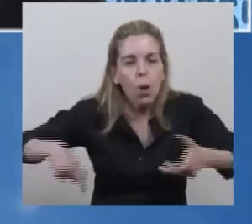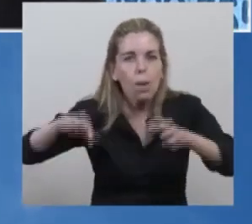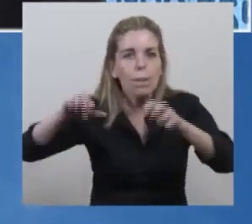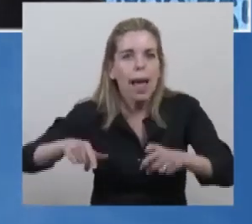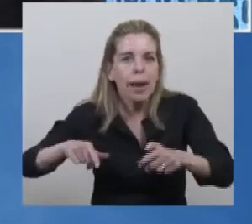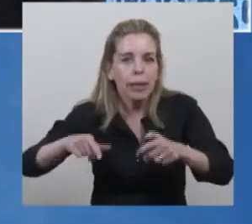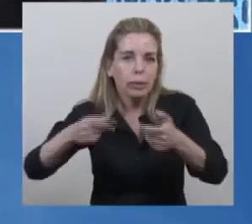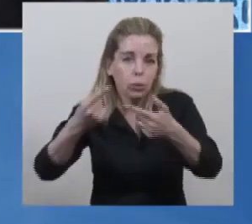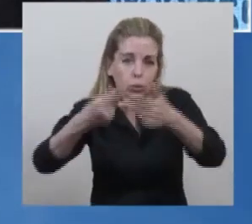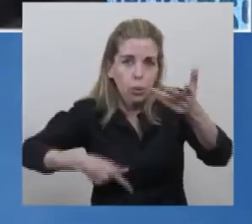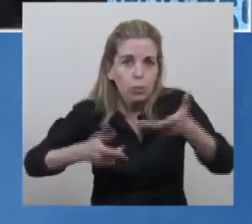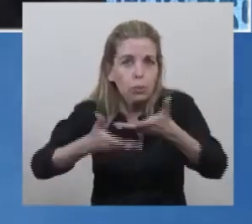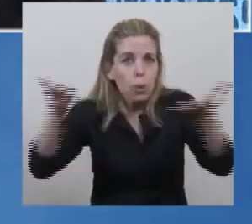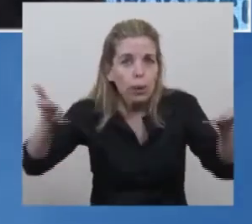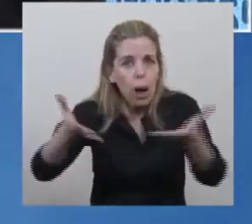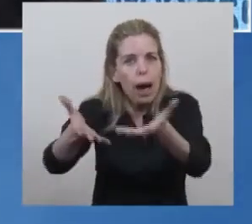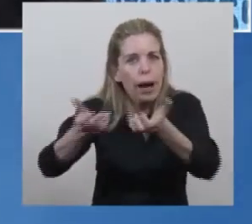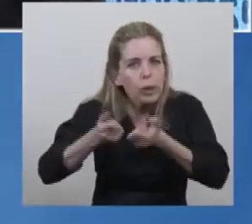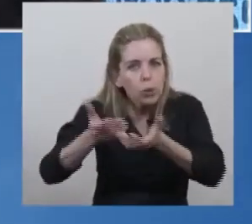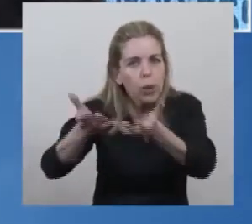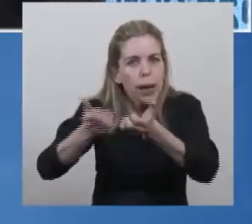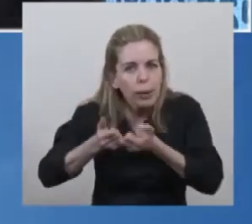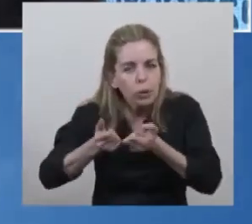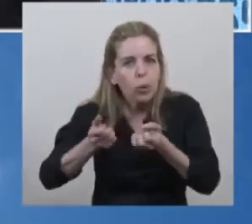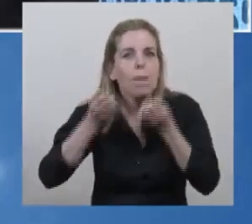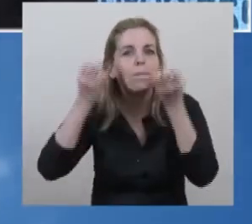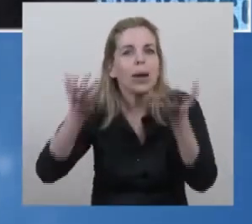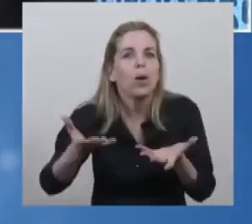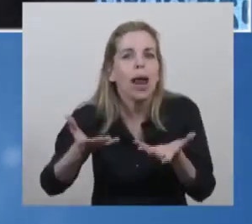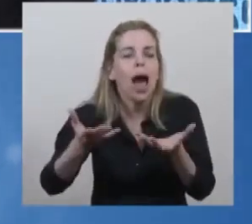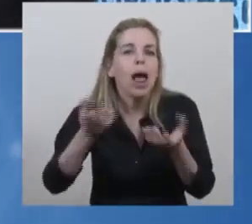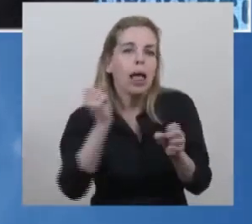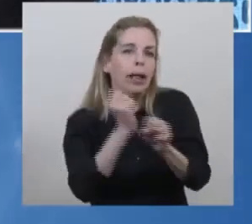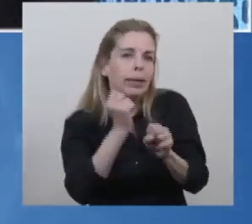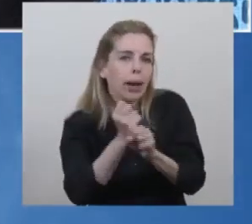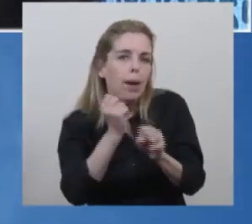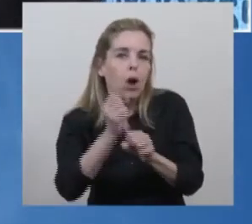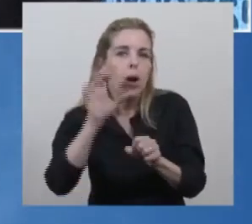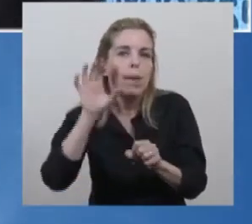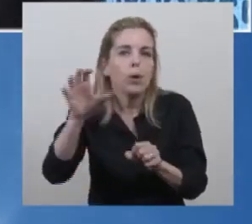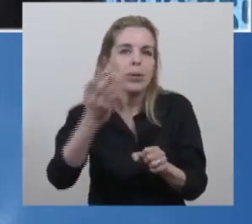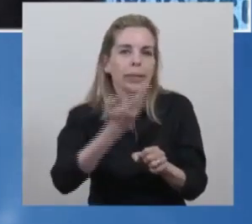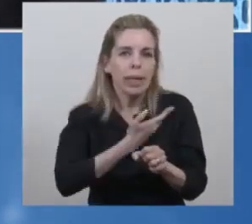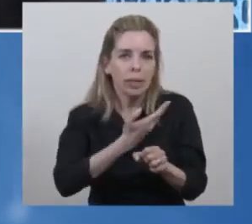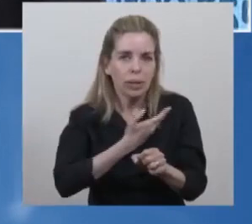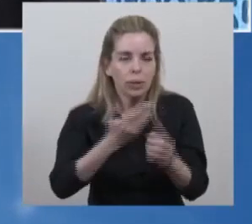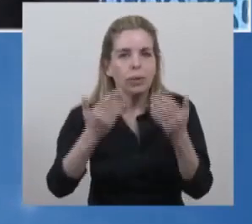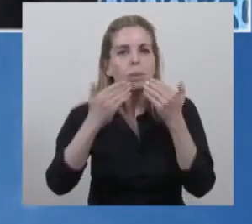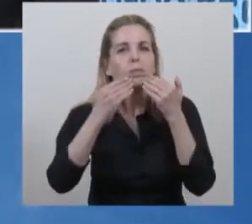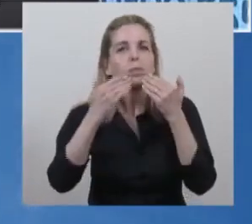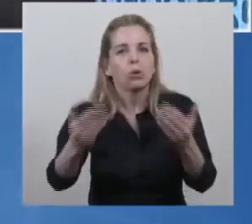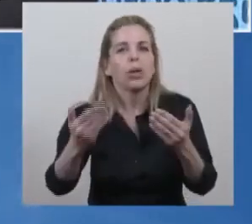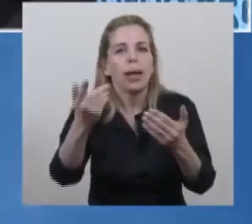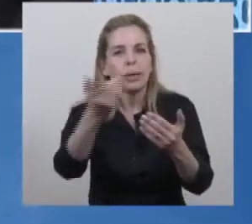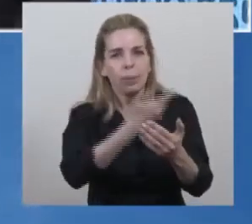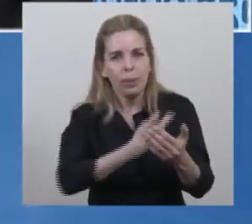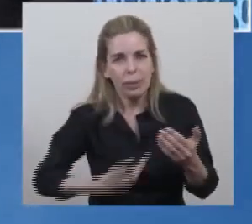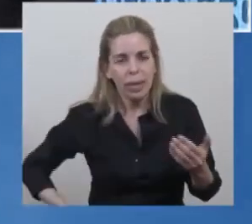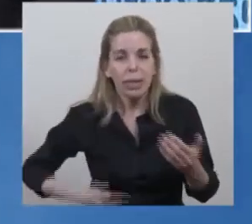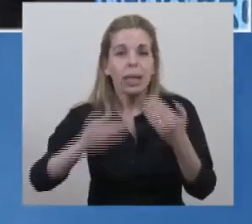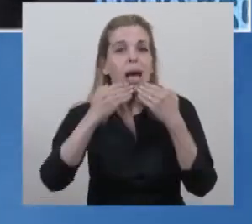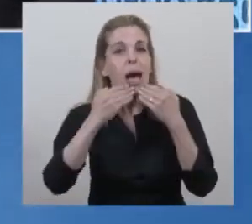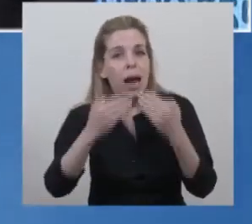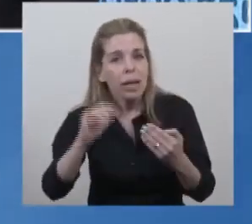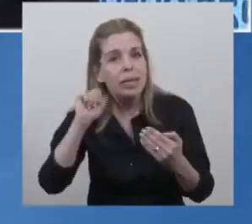nos ayudan a ir generando las condiciones para más empleo en la provincia de Santa Fe. Muchas gracias, presidente. Muchas